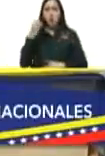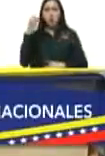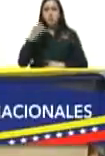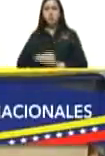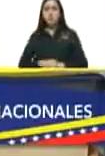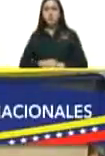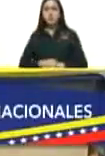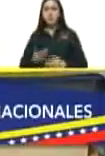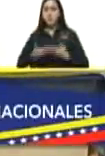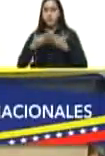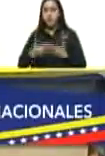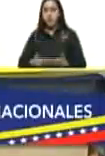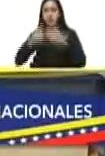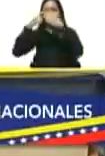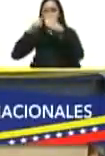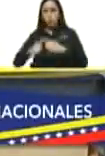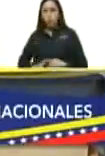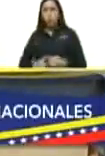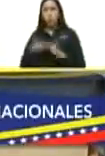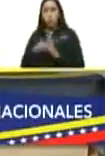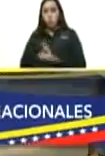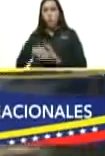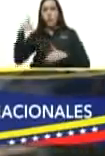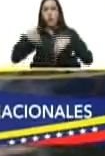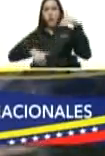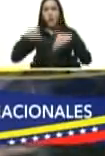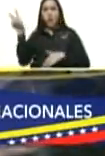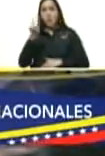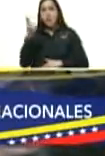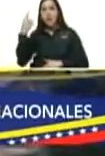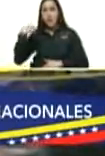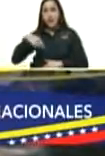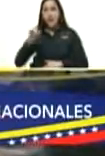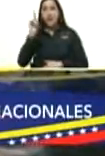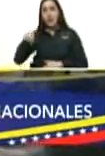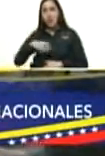veredicto sobre validez de elecciones en Venezuela